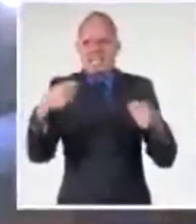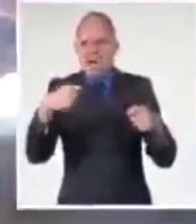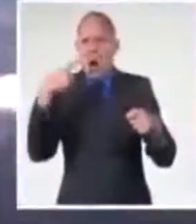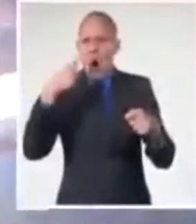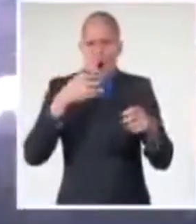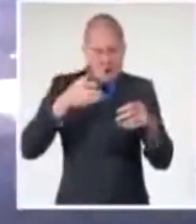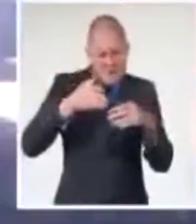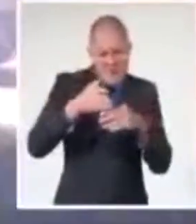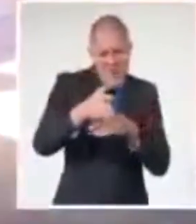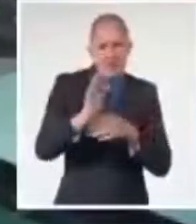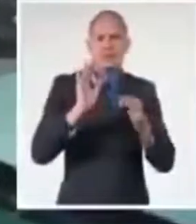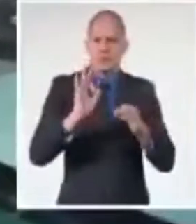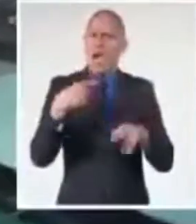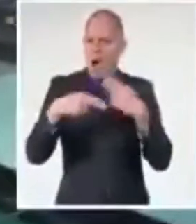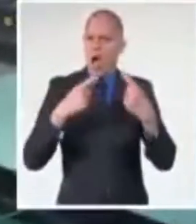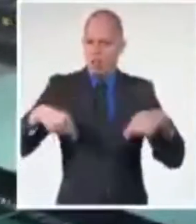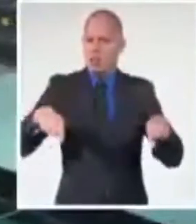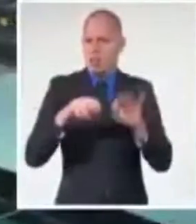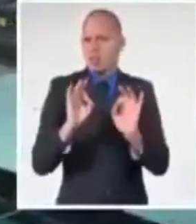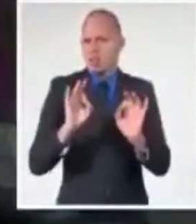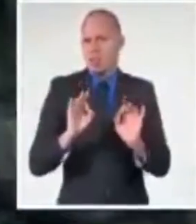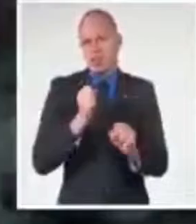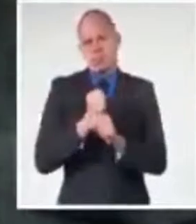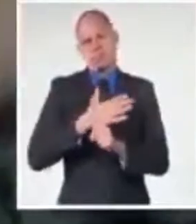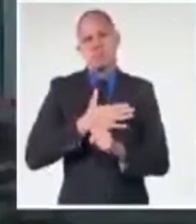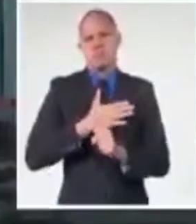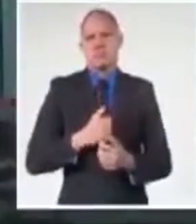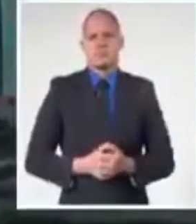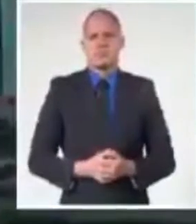Esa más bien el negocio, la estrategia de negocio que tenemos.